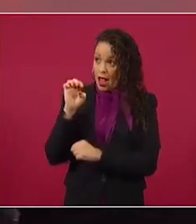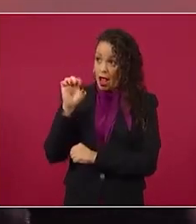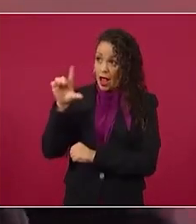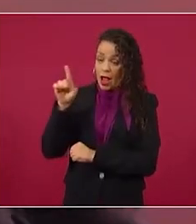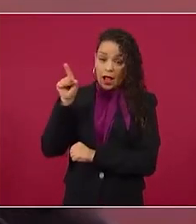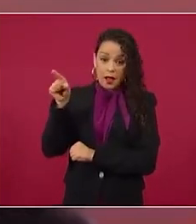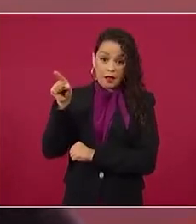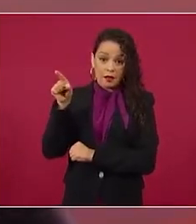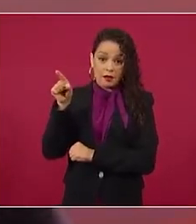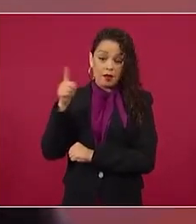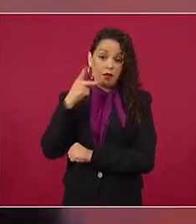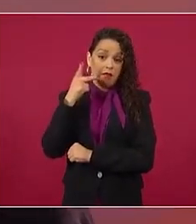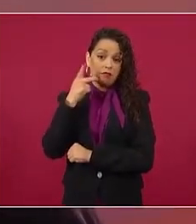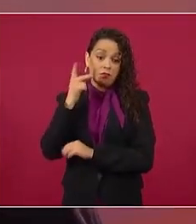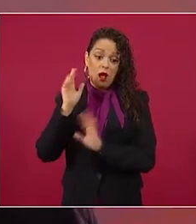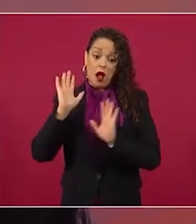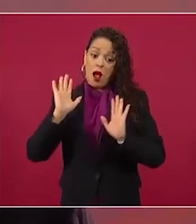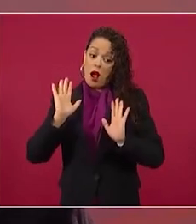que es su actividad privada